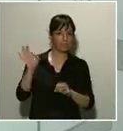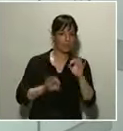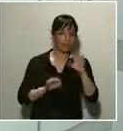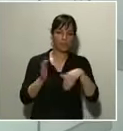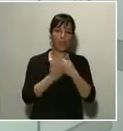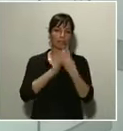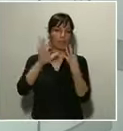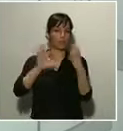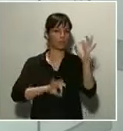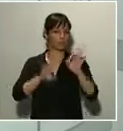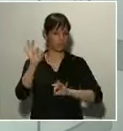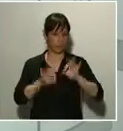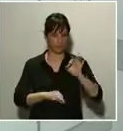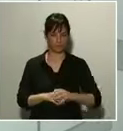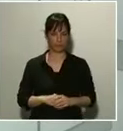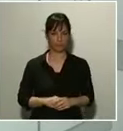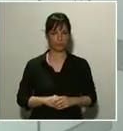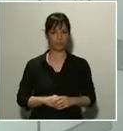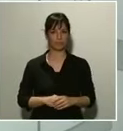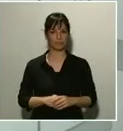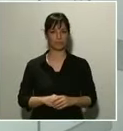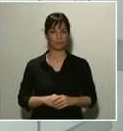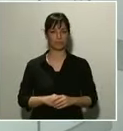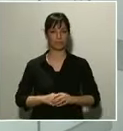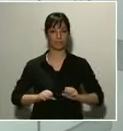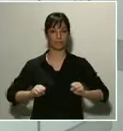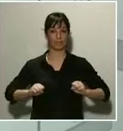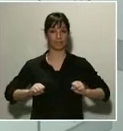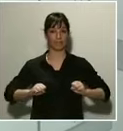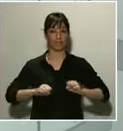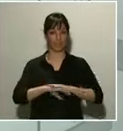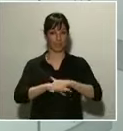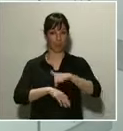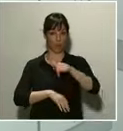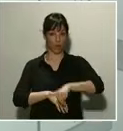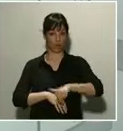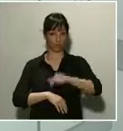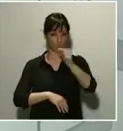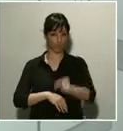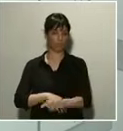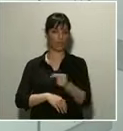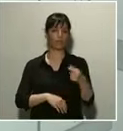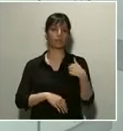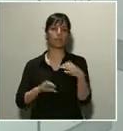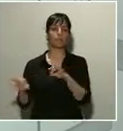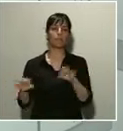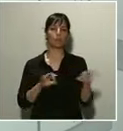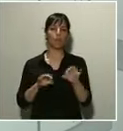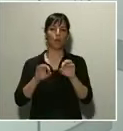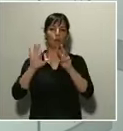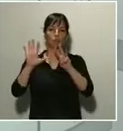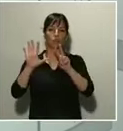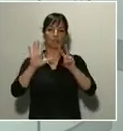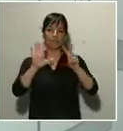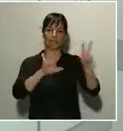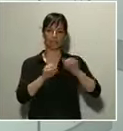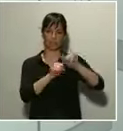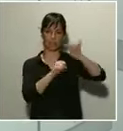En el total de la red, hoy hay programadas 877 operaciones frente a las 4